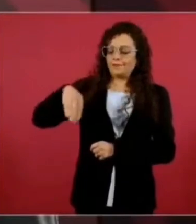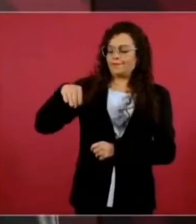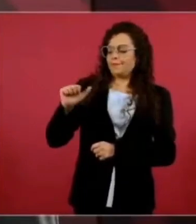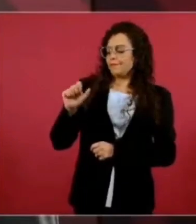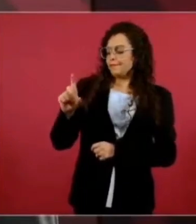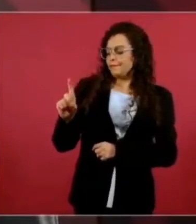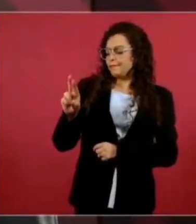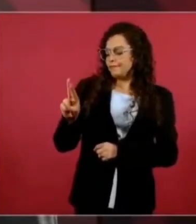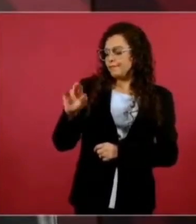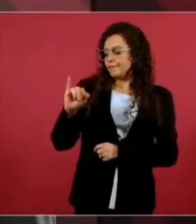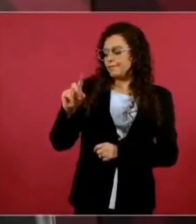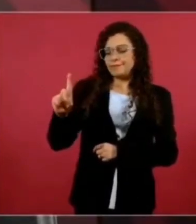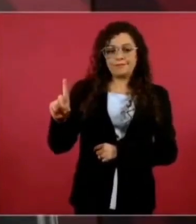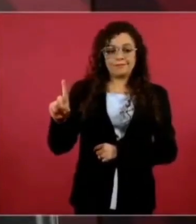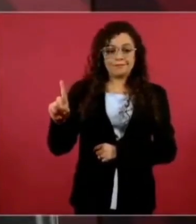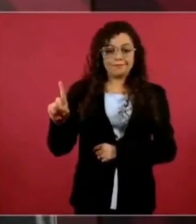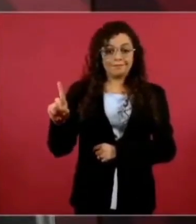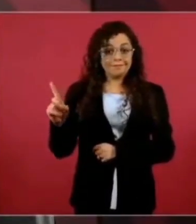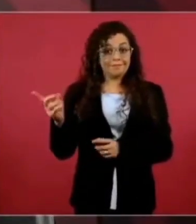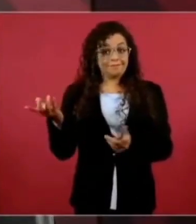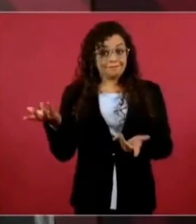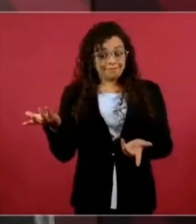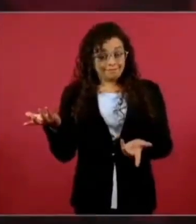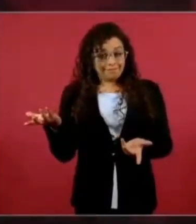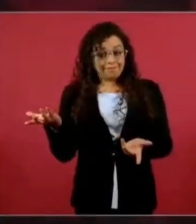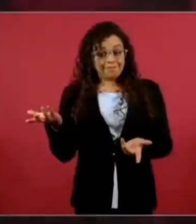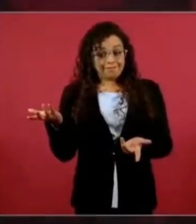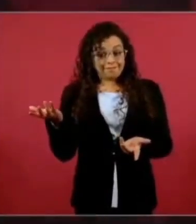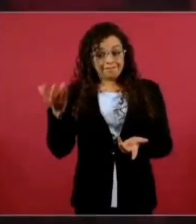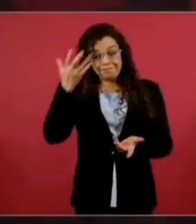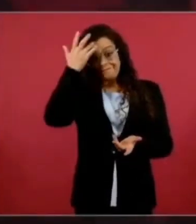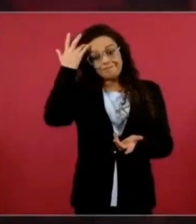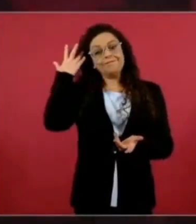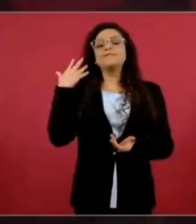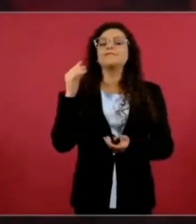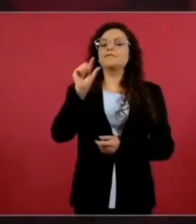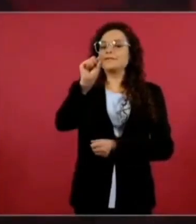¿Dónde vive Calderón? Espérate, todavía no termino.